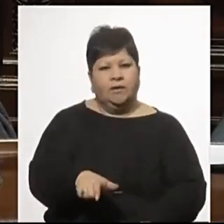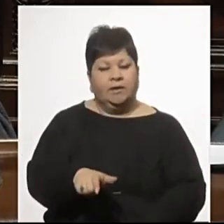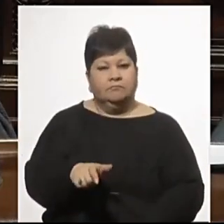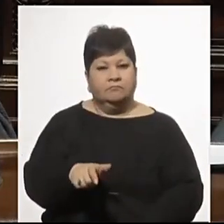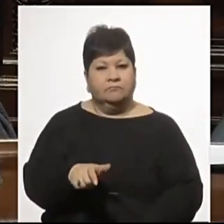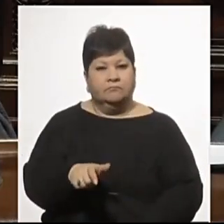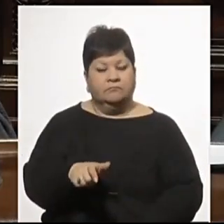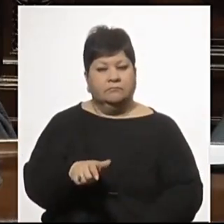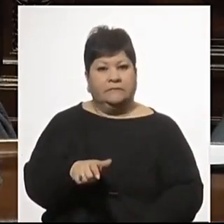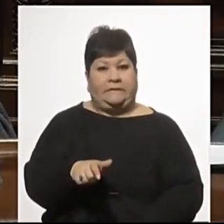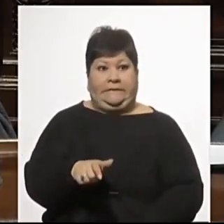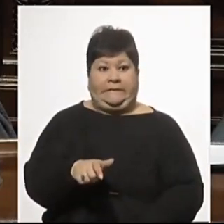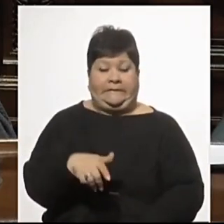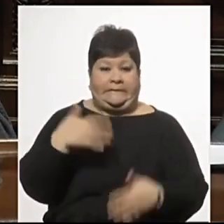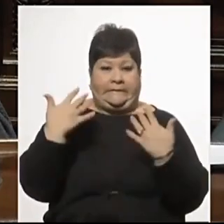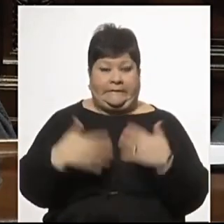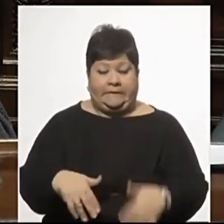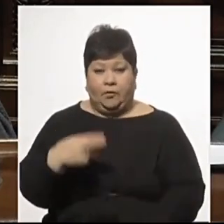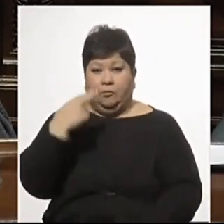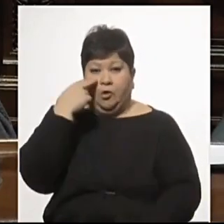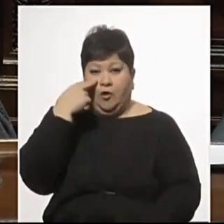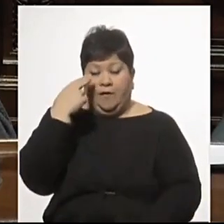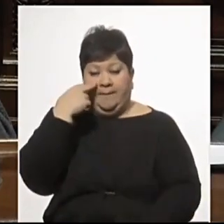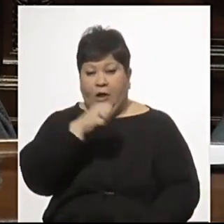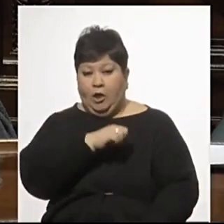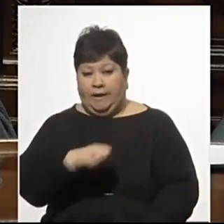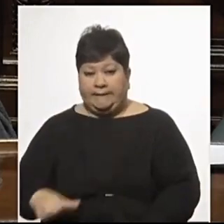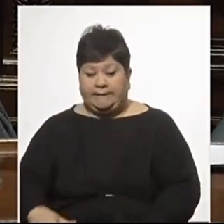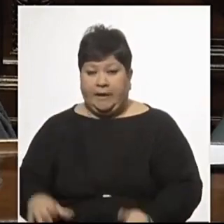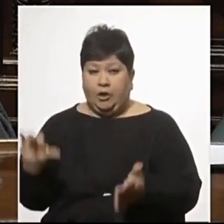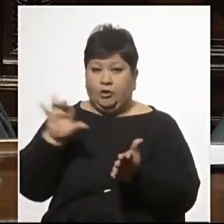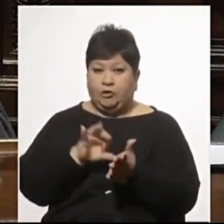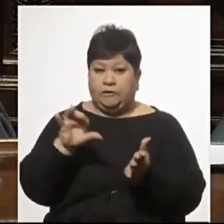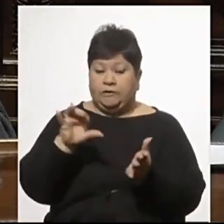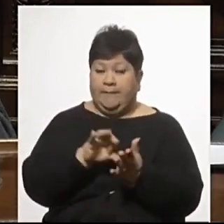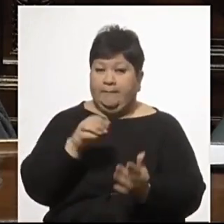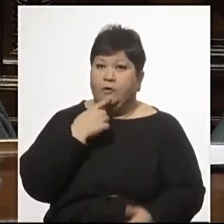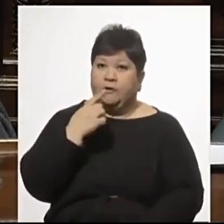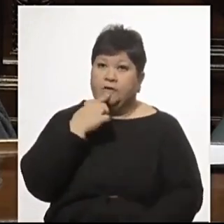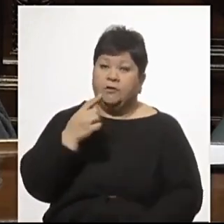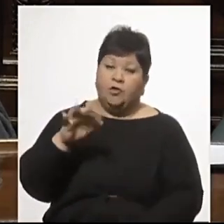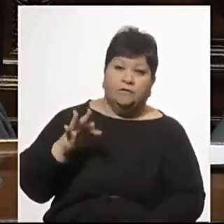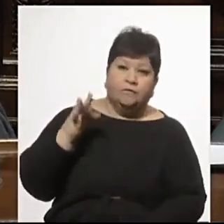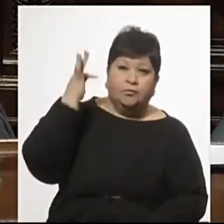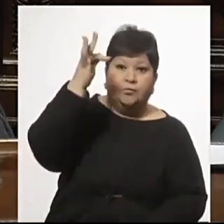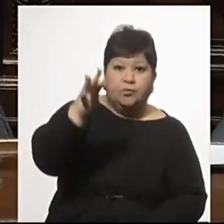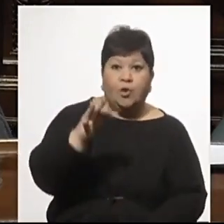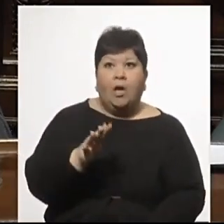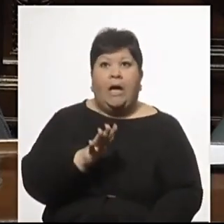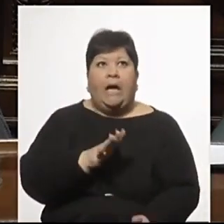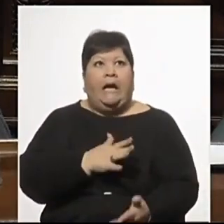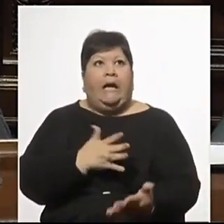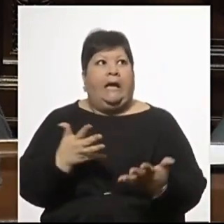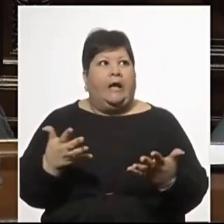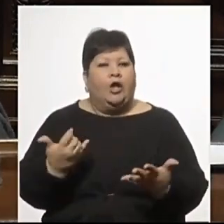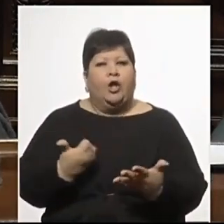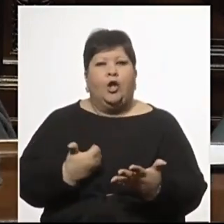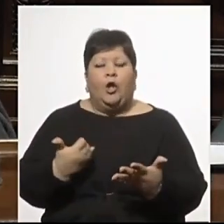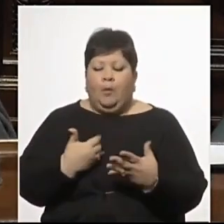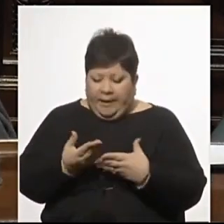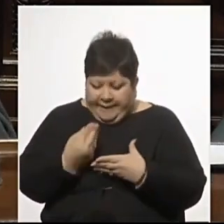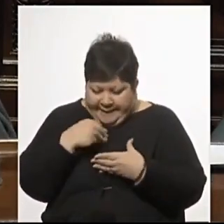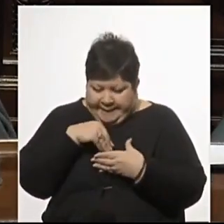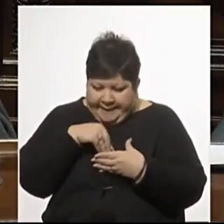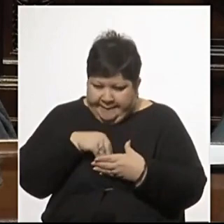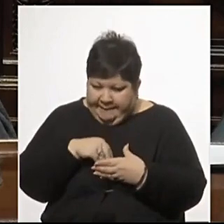Y este va a ser un dilema que van a tener los Estados y los sistemas políticos del futuro. ¿Hasta dónde es violable la intimidad